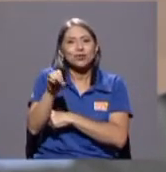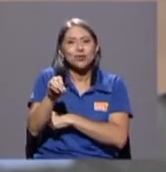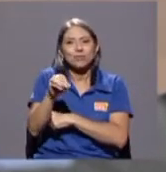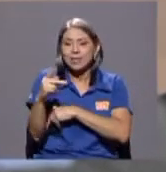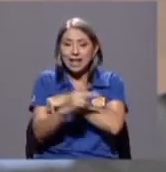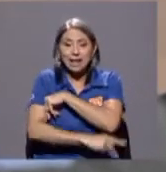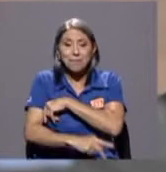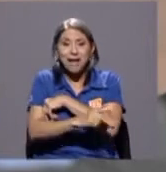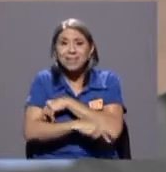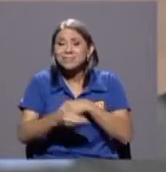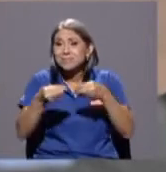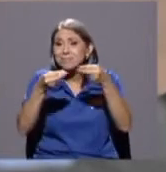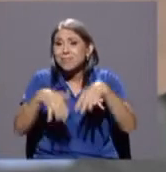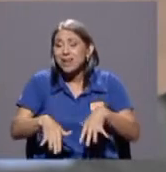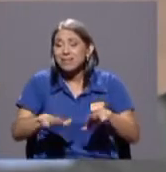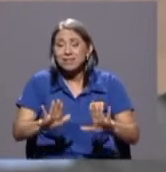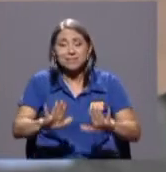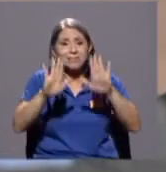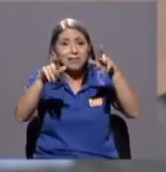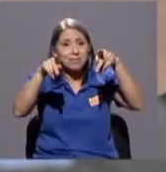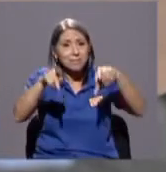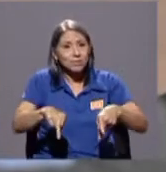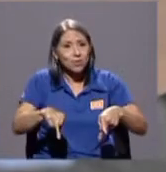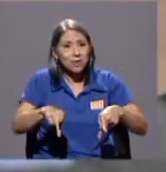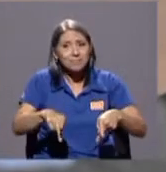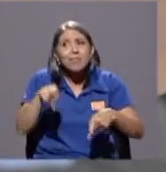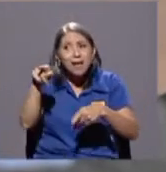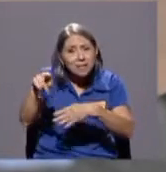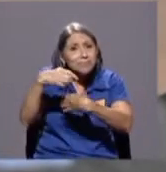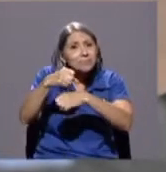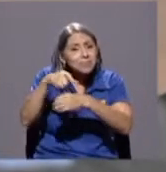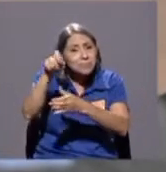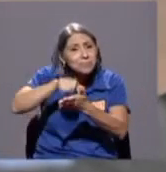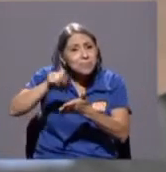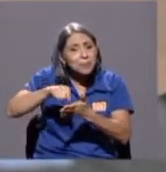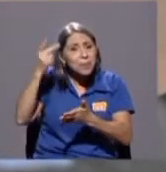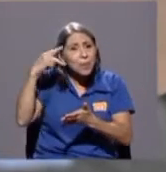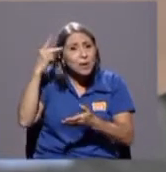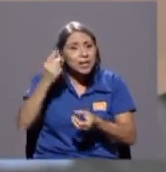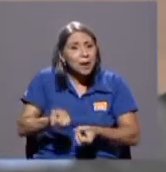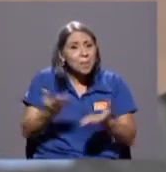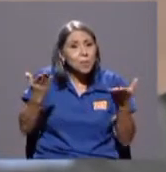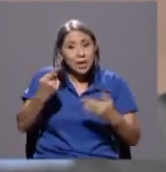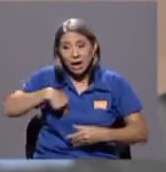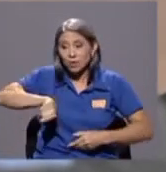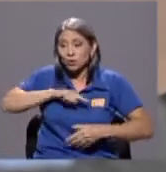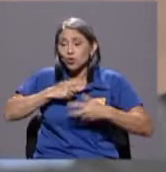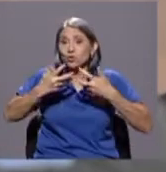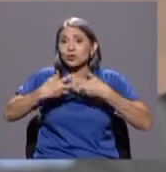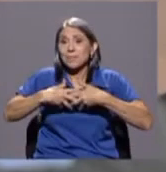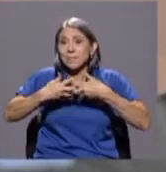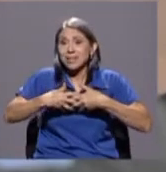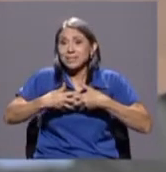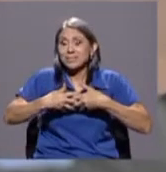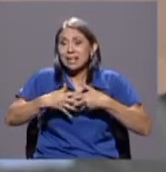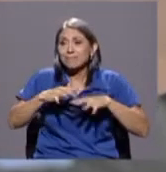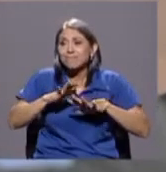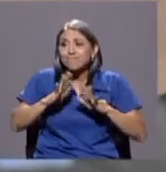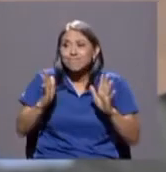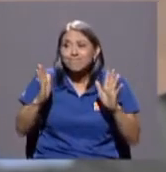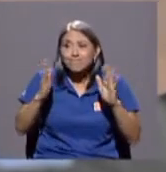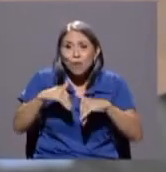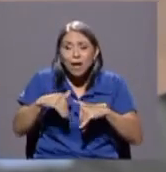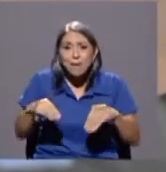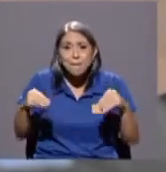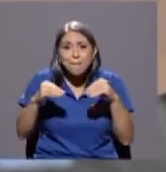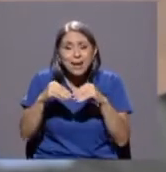a un gran hacedor de política pública. Nosotros en la empresa perdemos a un socio inmejorable